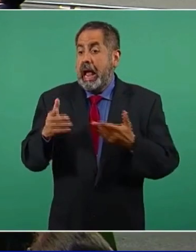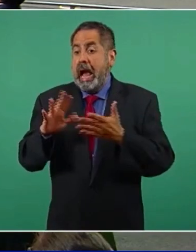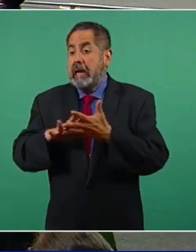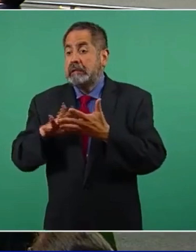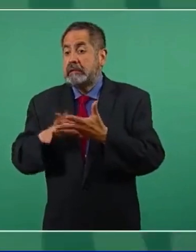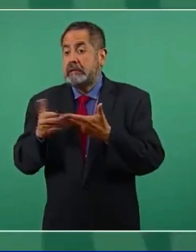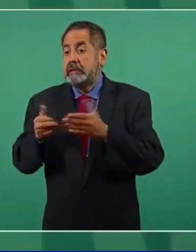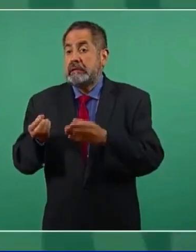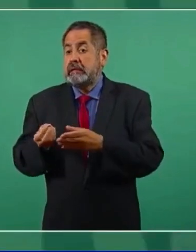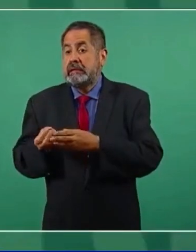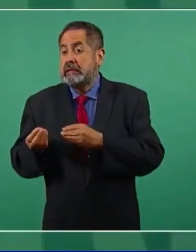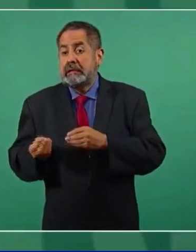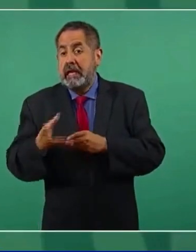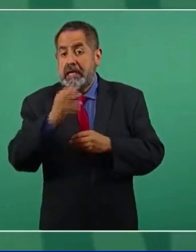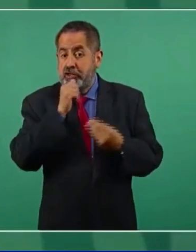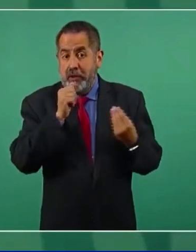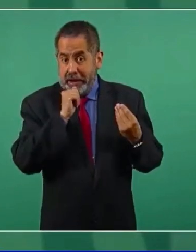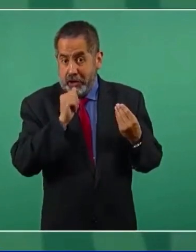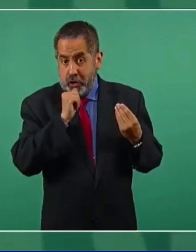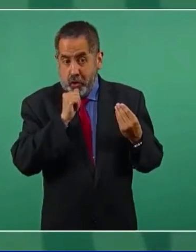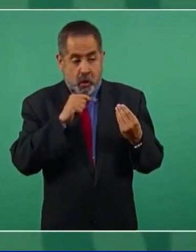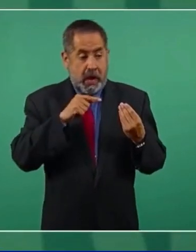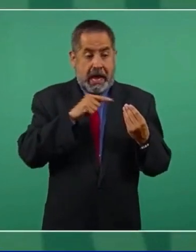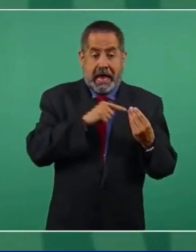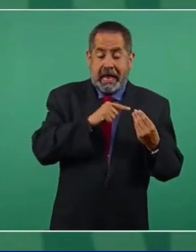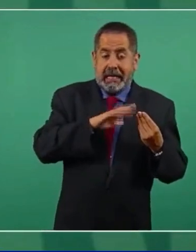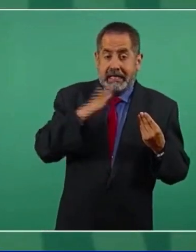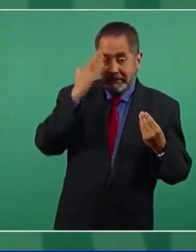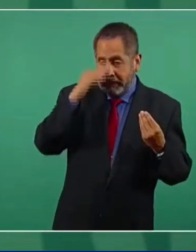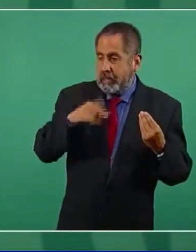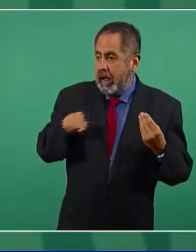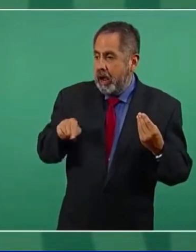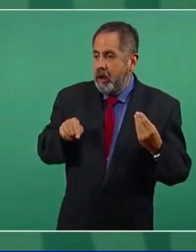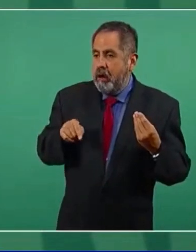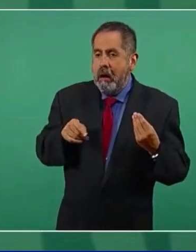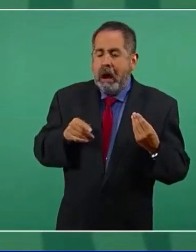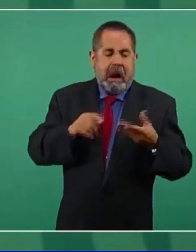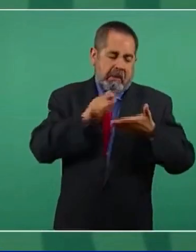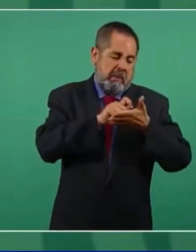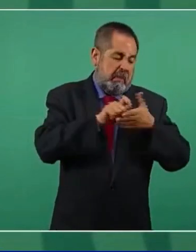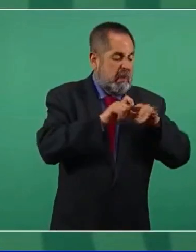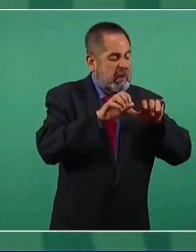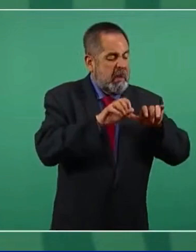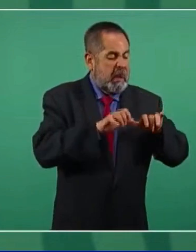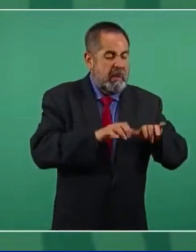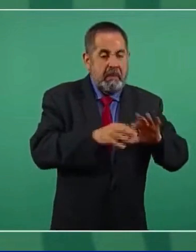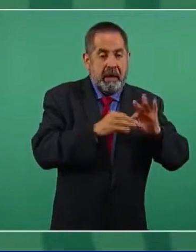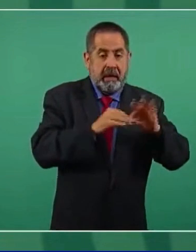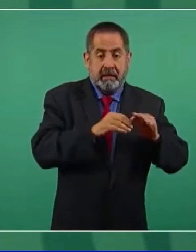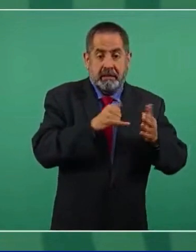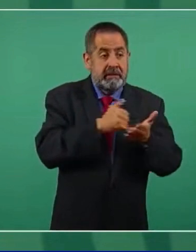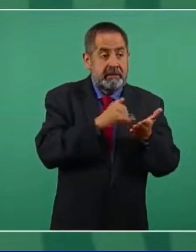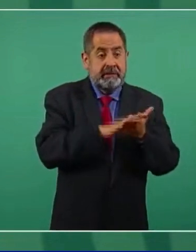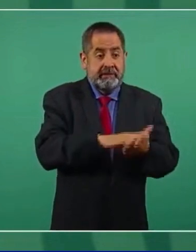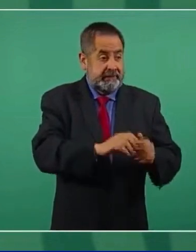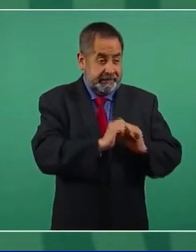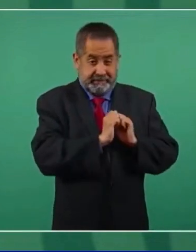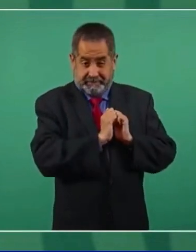información de que iba a salir y en su artículo que publica